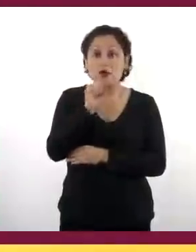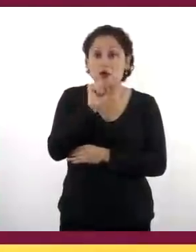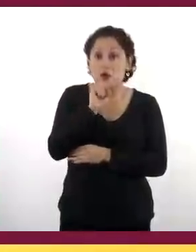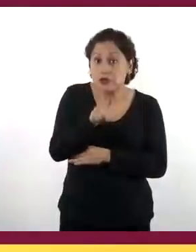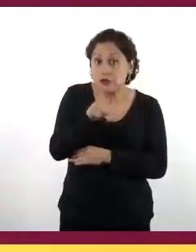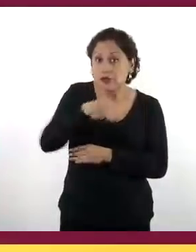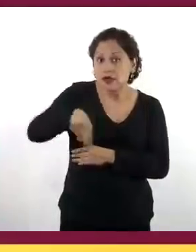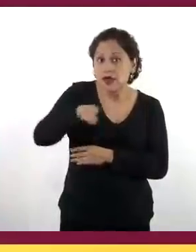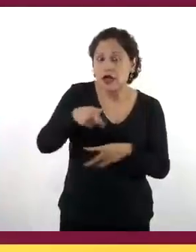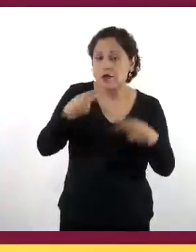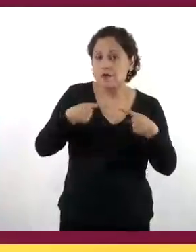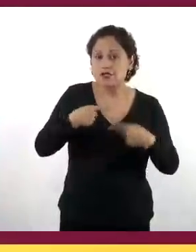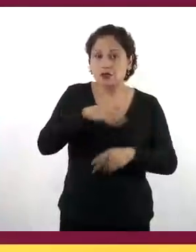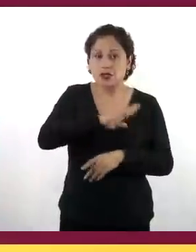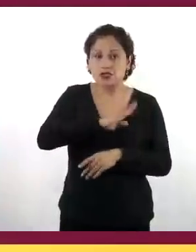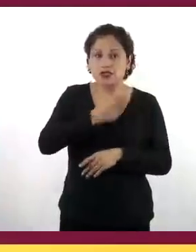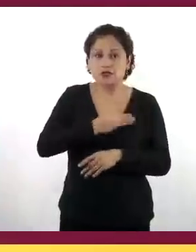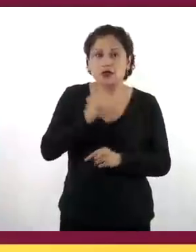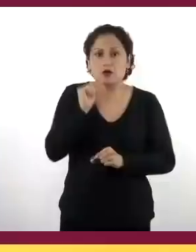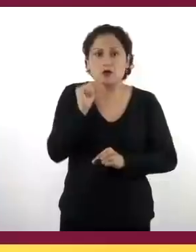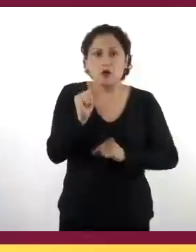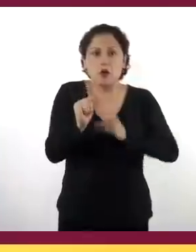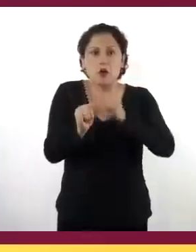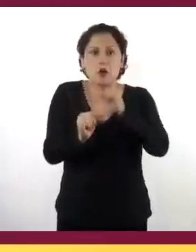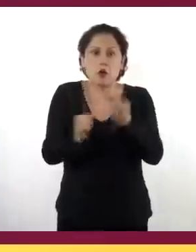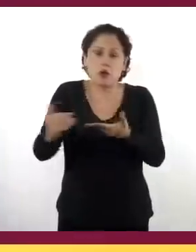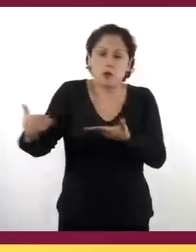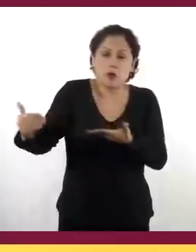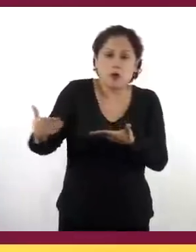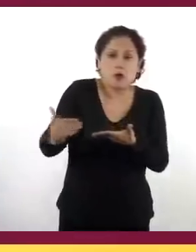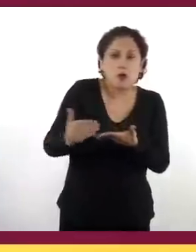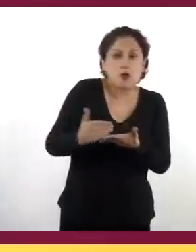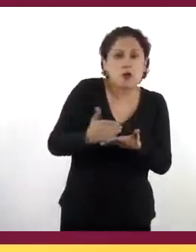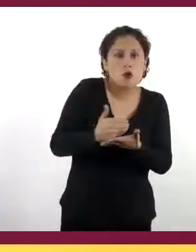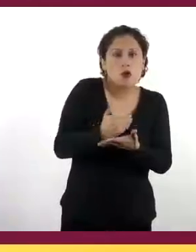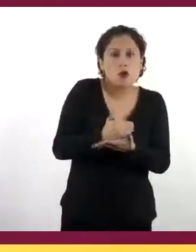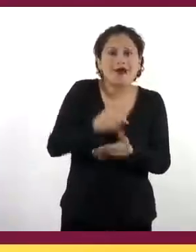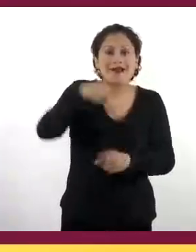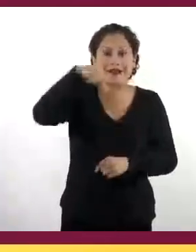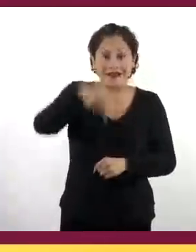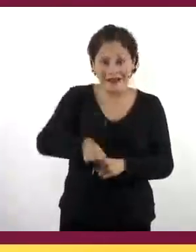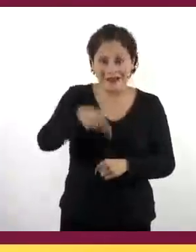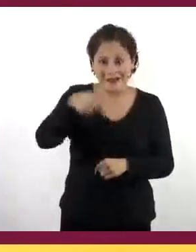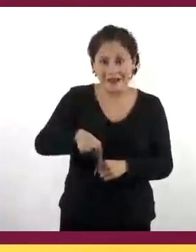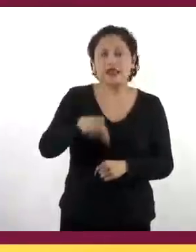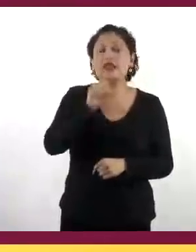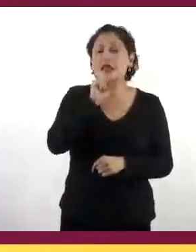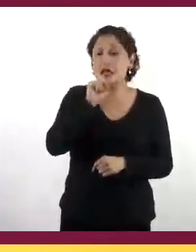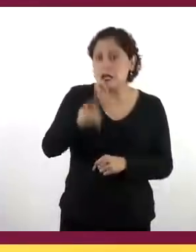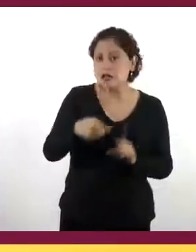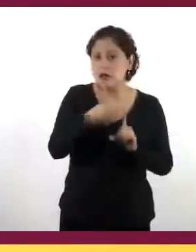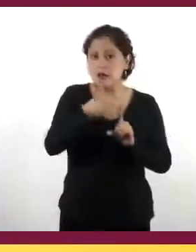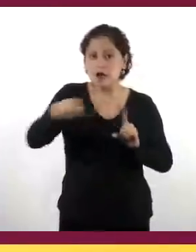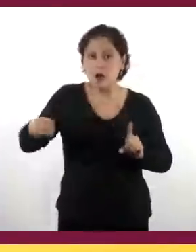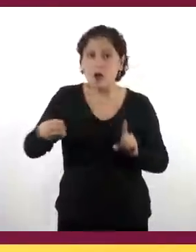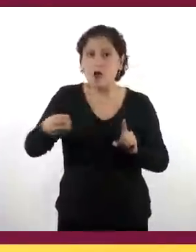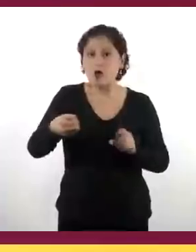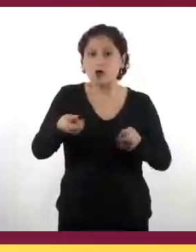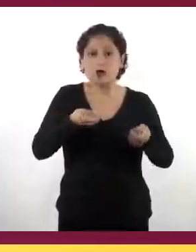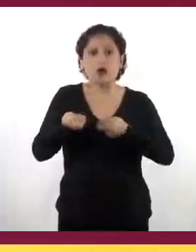que los españoles fueron conquistando el amplio territorio y cómo lo fueron organizando para administrarlo.